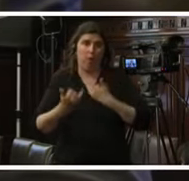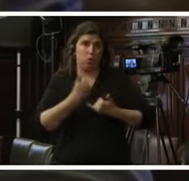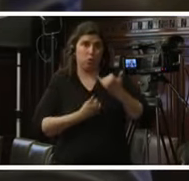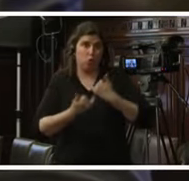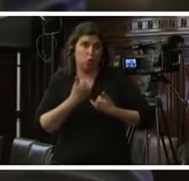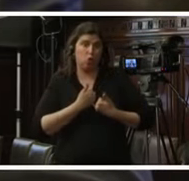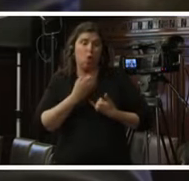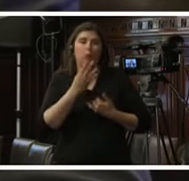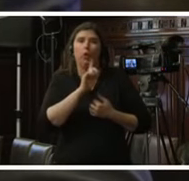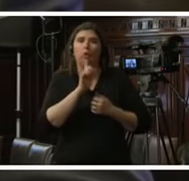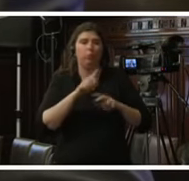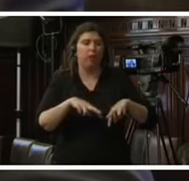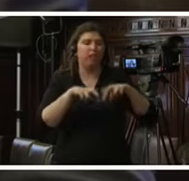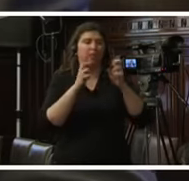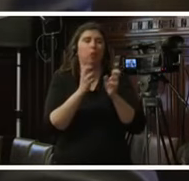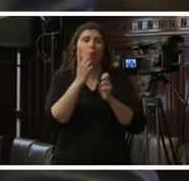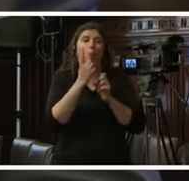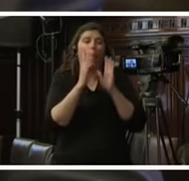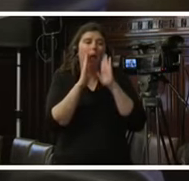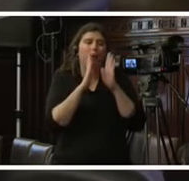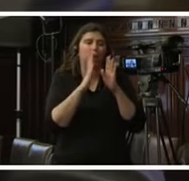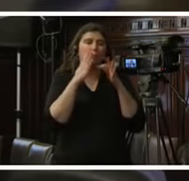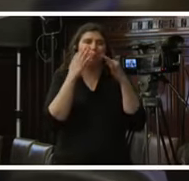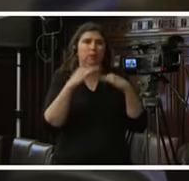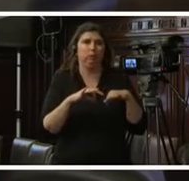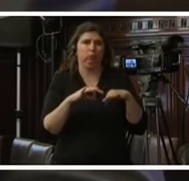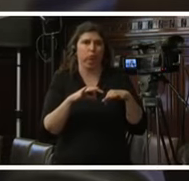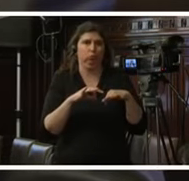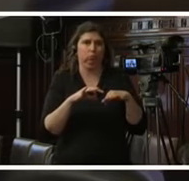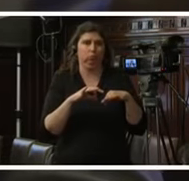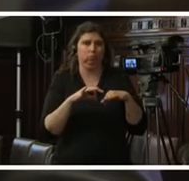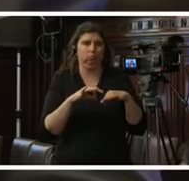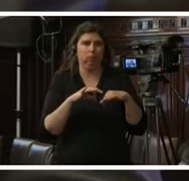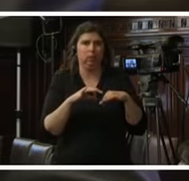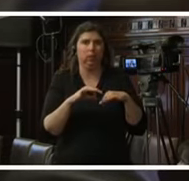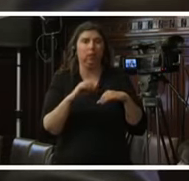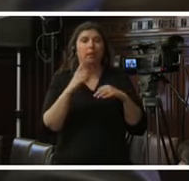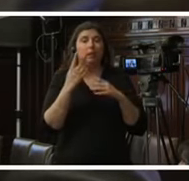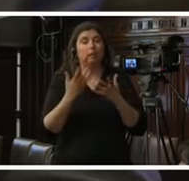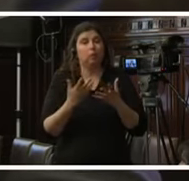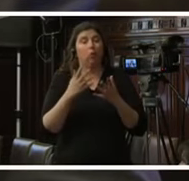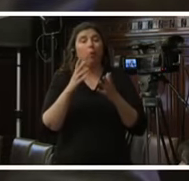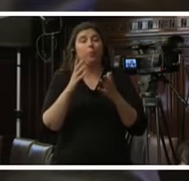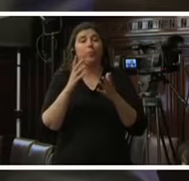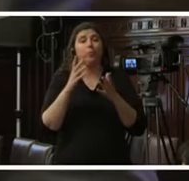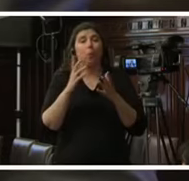analizando un caso específico sino lo que se ha denominado por